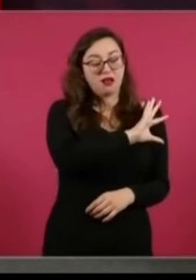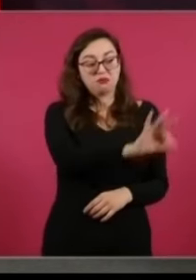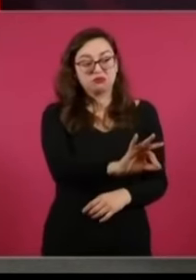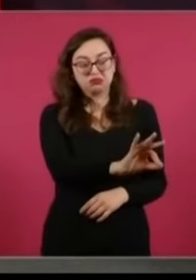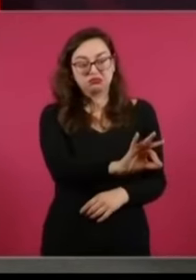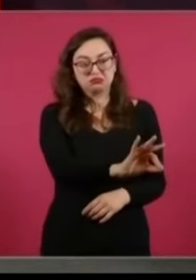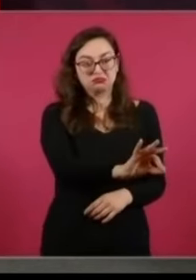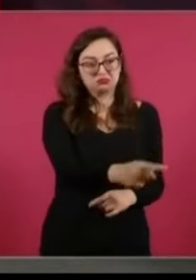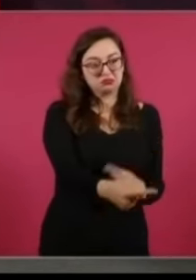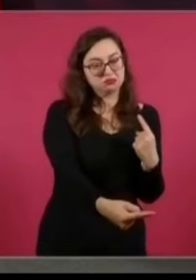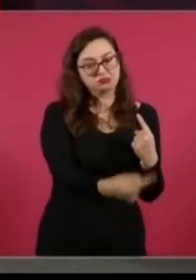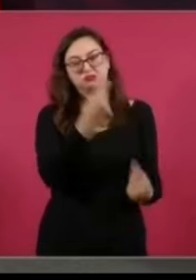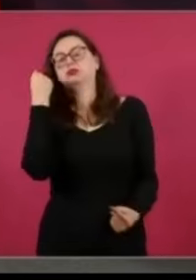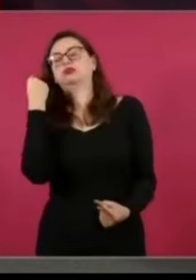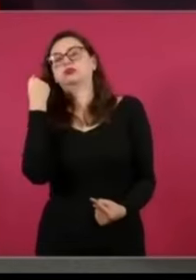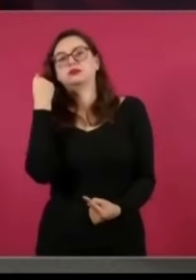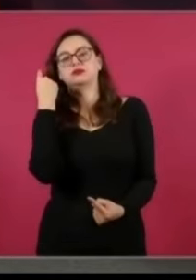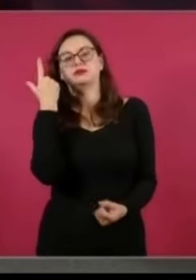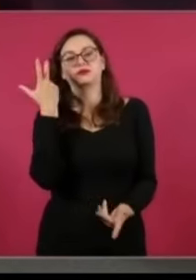a actuar?